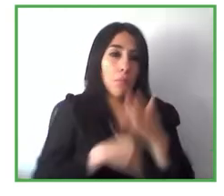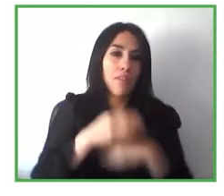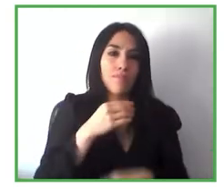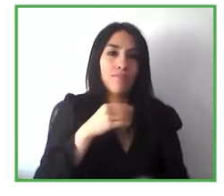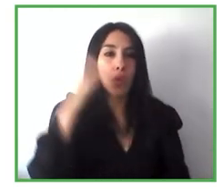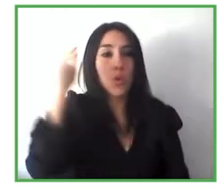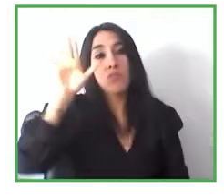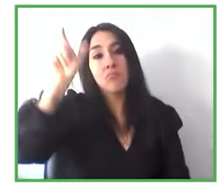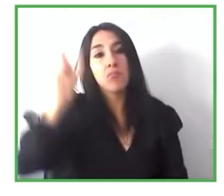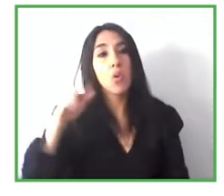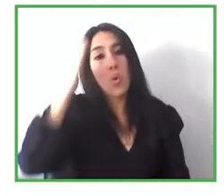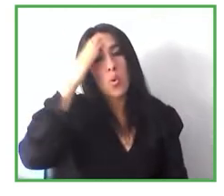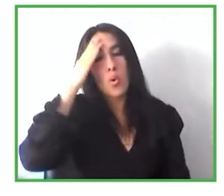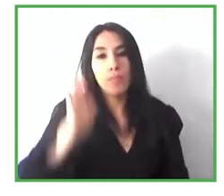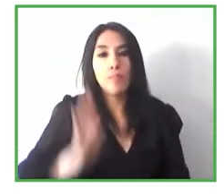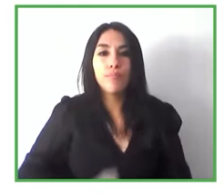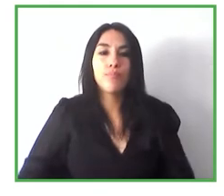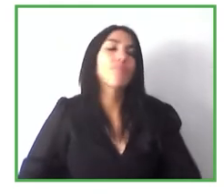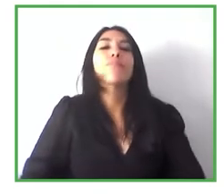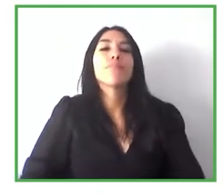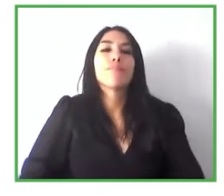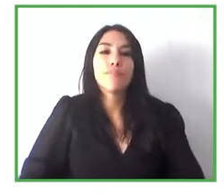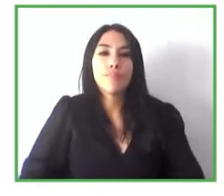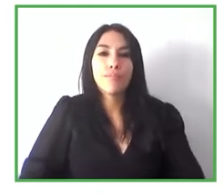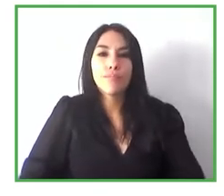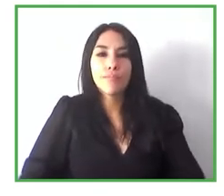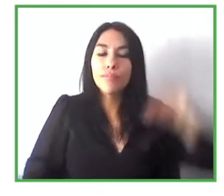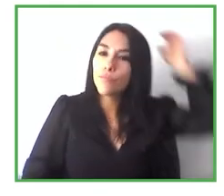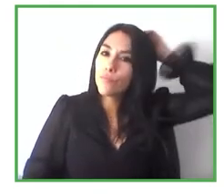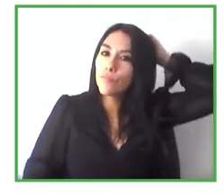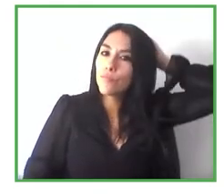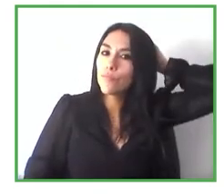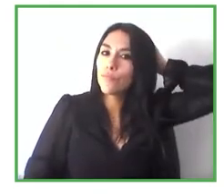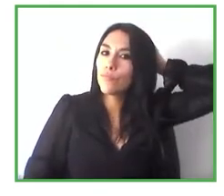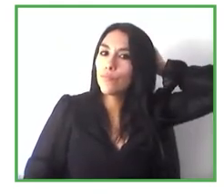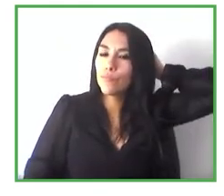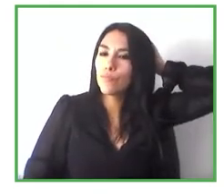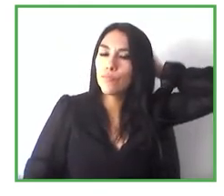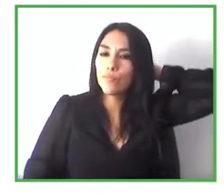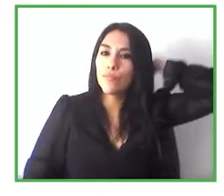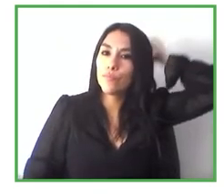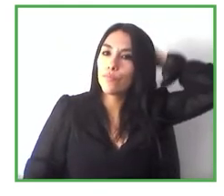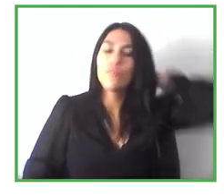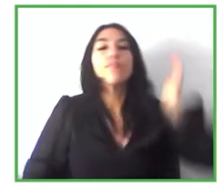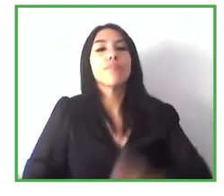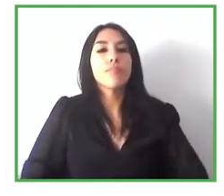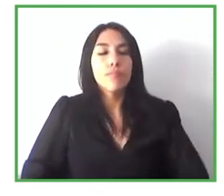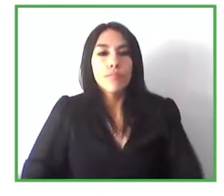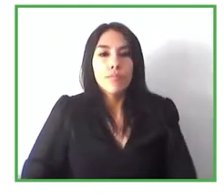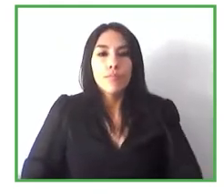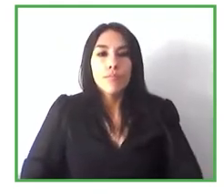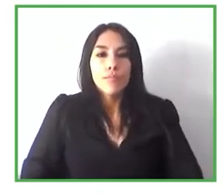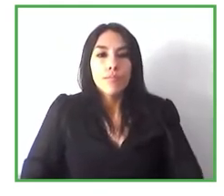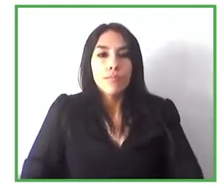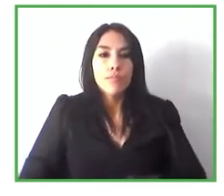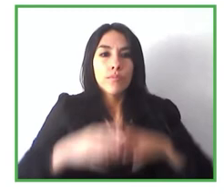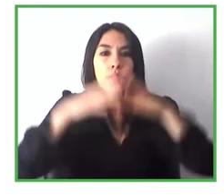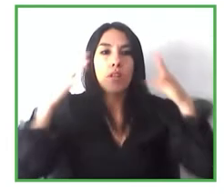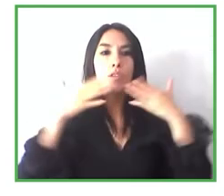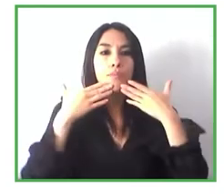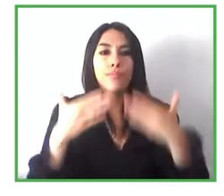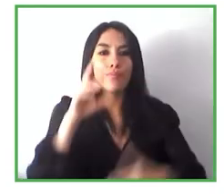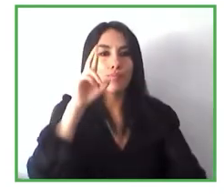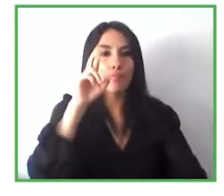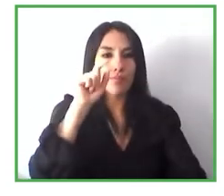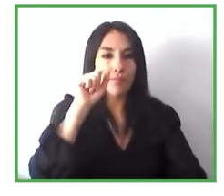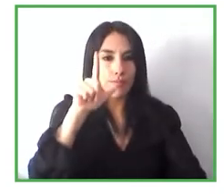Excelente muchísimas gracias muchísimas gracias Raúl por la respuesta veo que lo tenéis todo perfectamente pensado y bueno